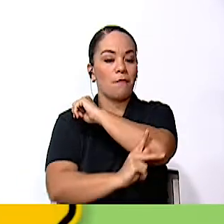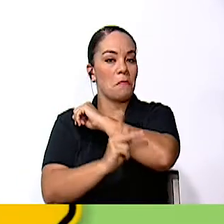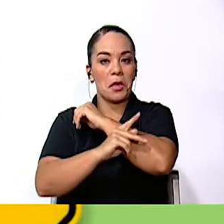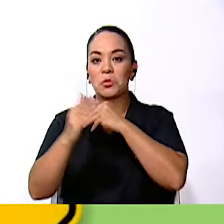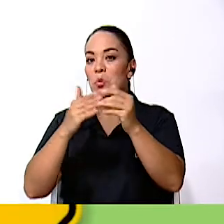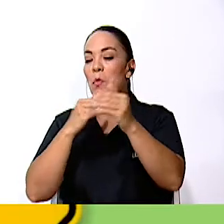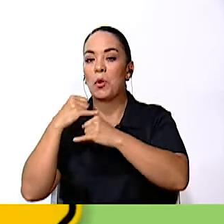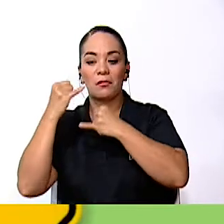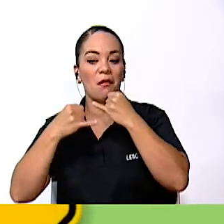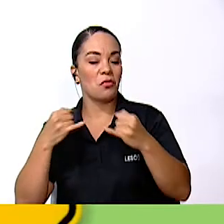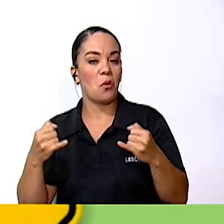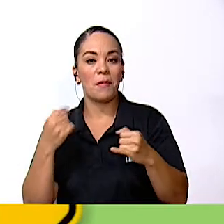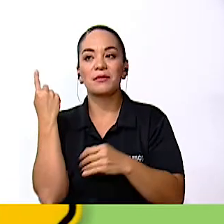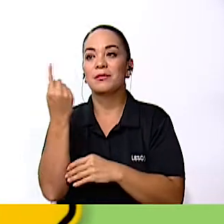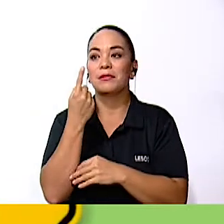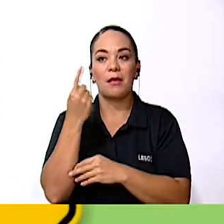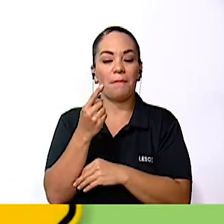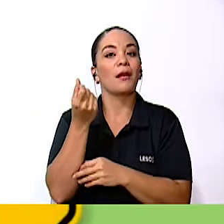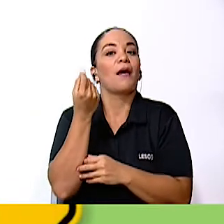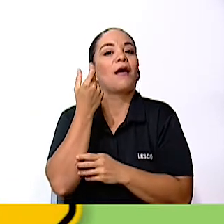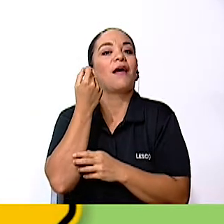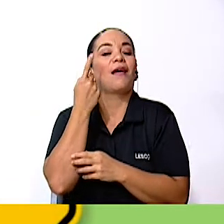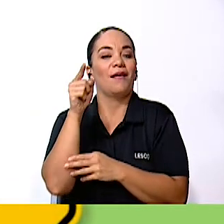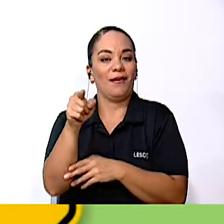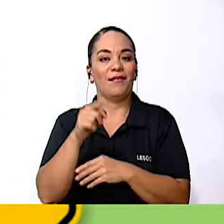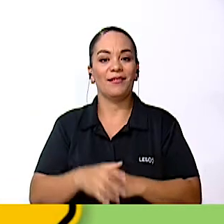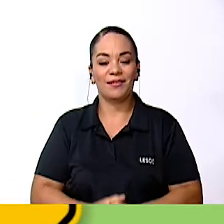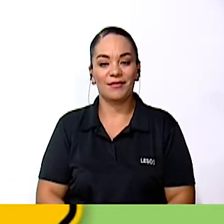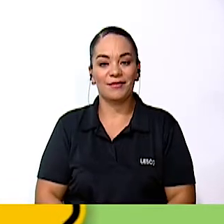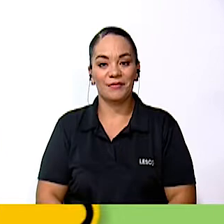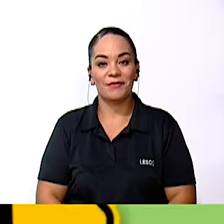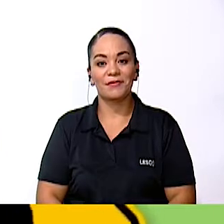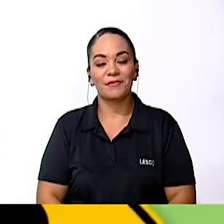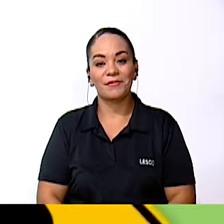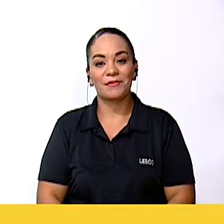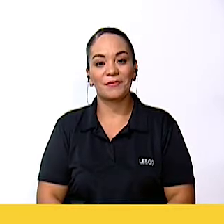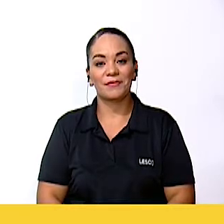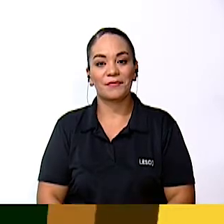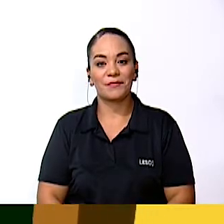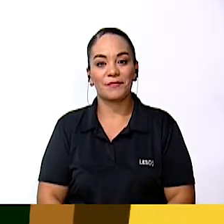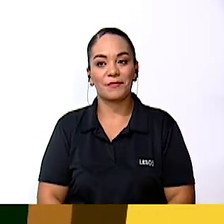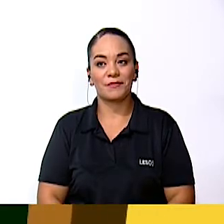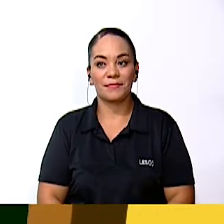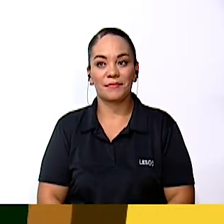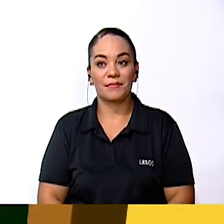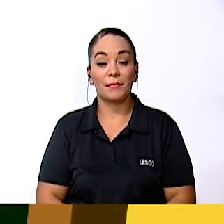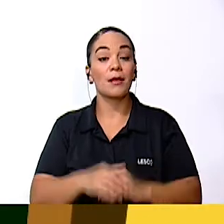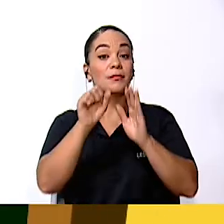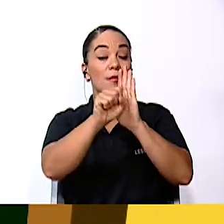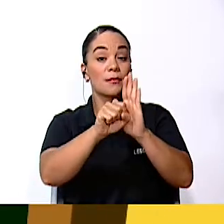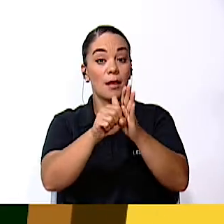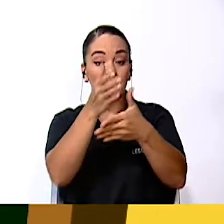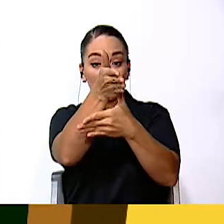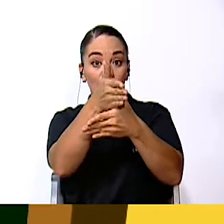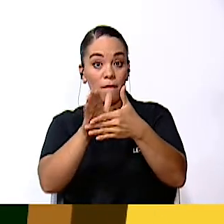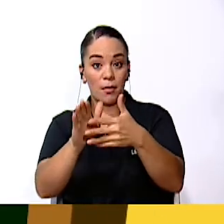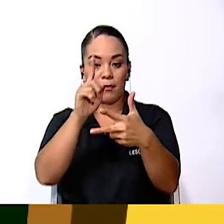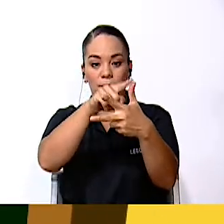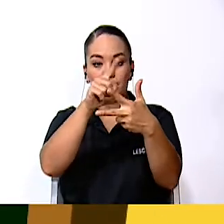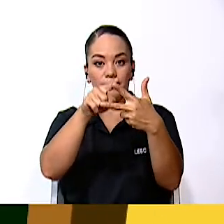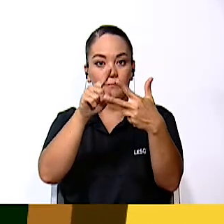que hables, siempre se va a entender por todos Las señales se dividen en tres tipos